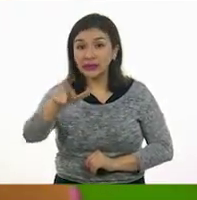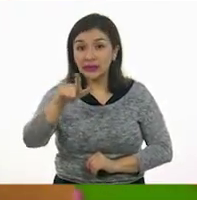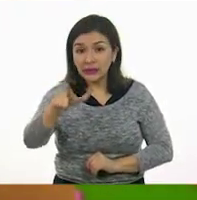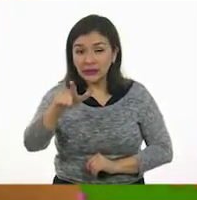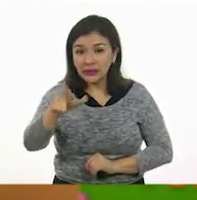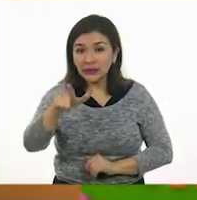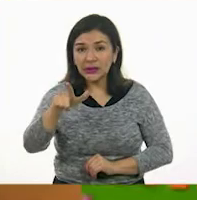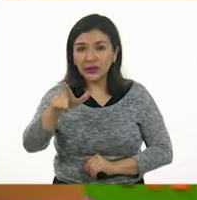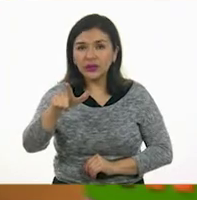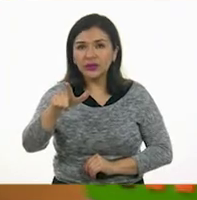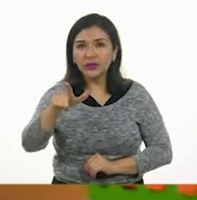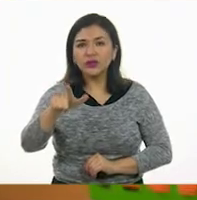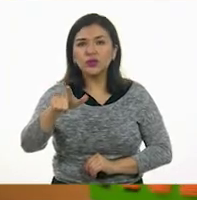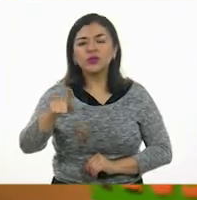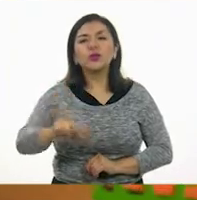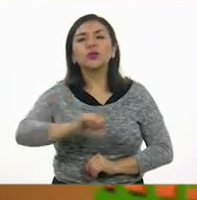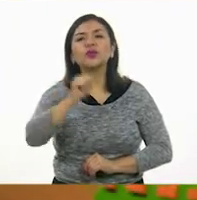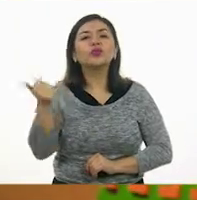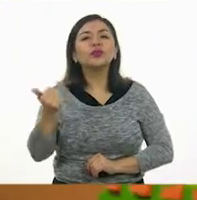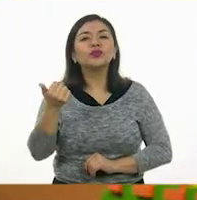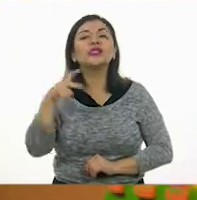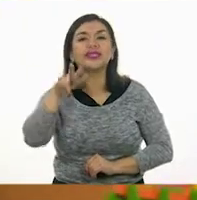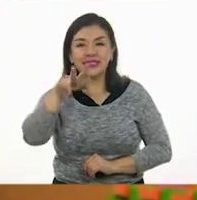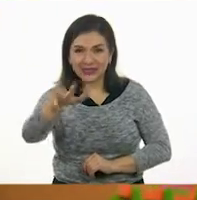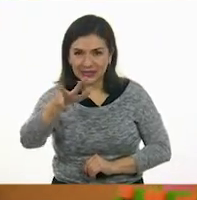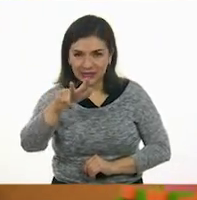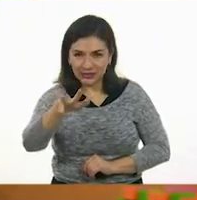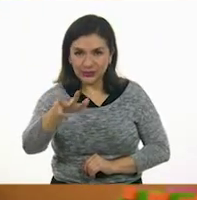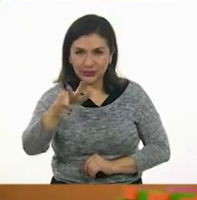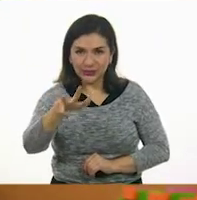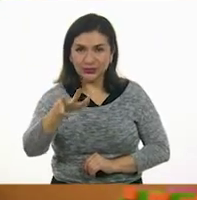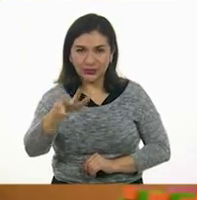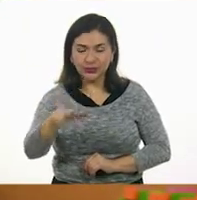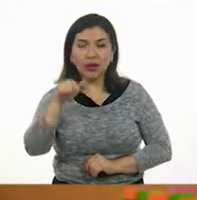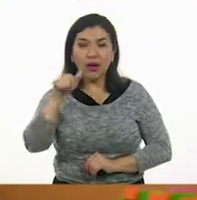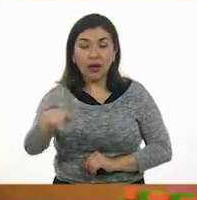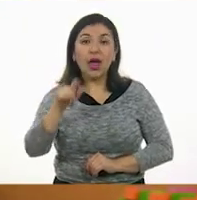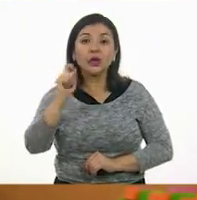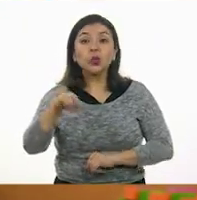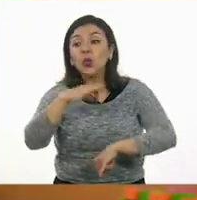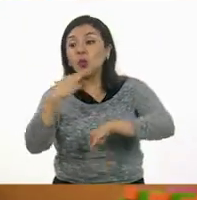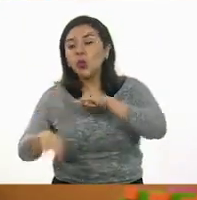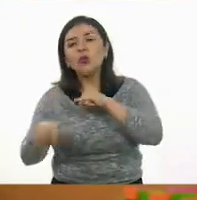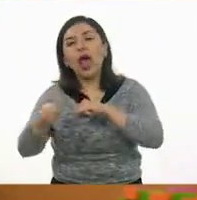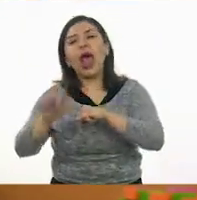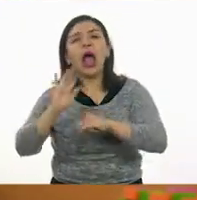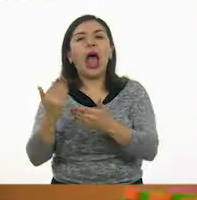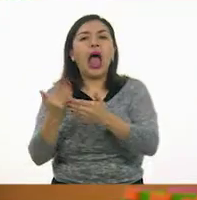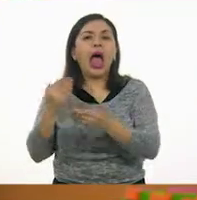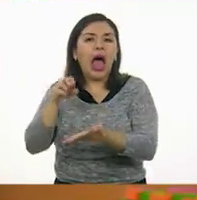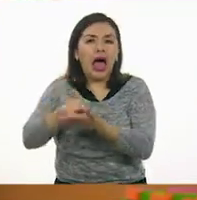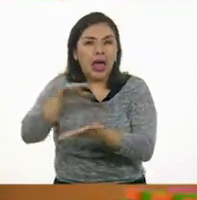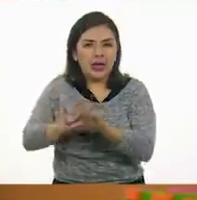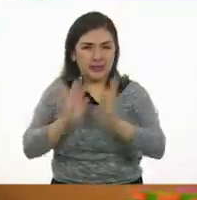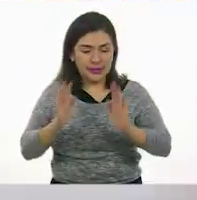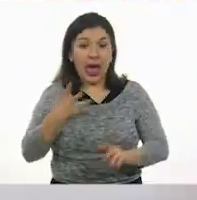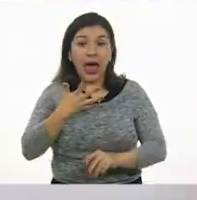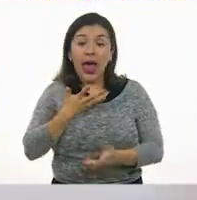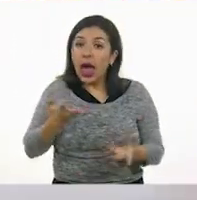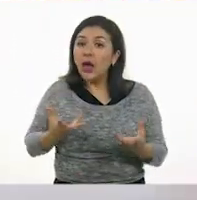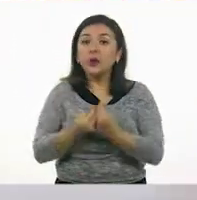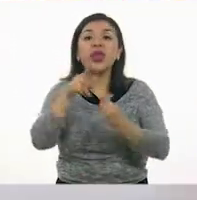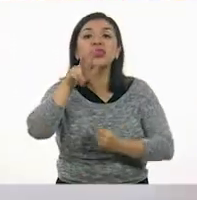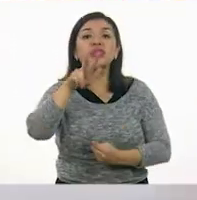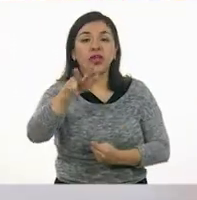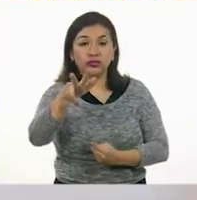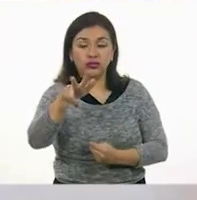diecisiete y dieciocho, porque la otra ya la habíamos marcado. Tengo dieciocho. Dieciocho. Entonces,